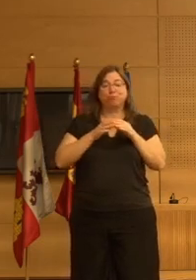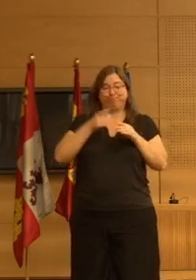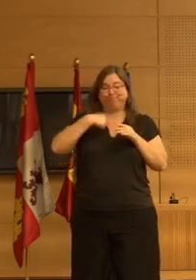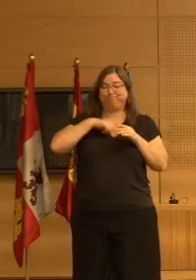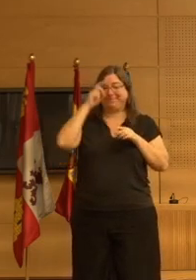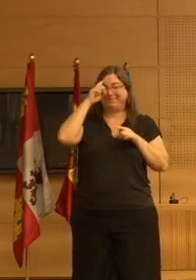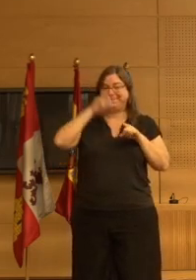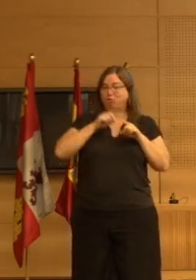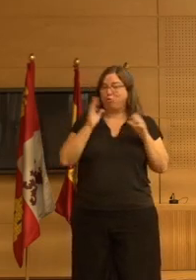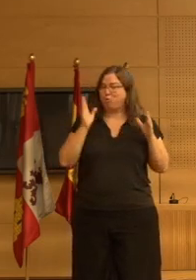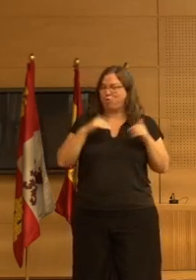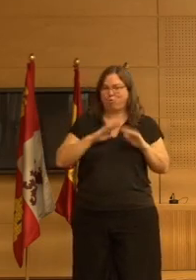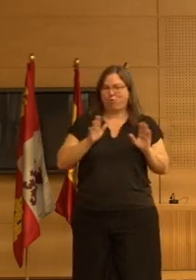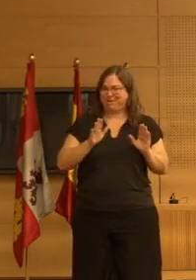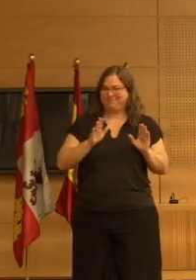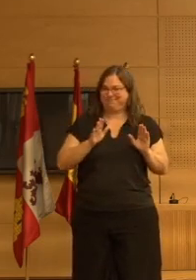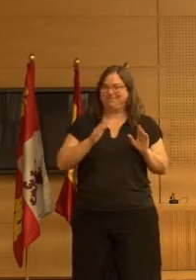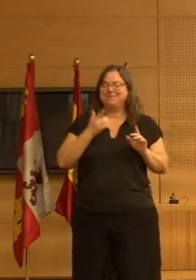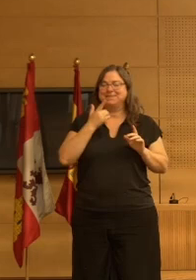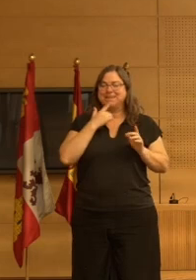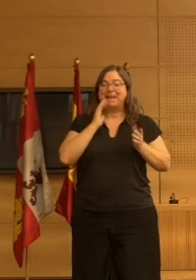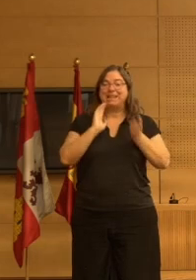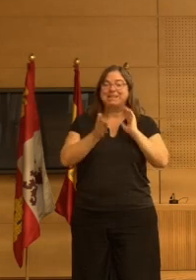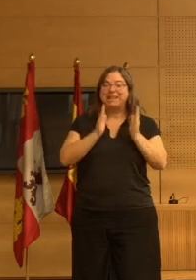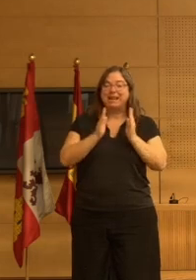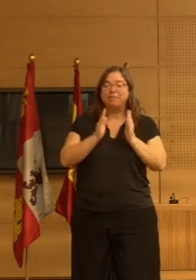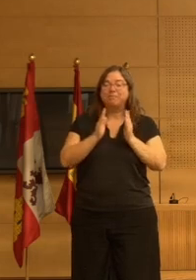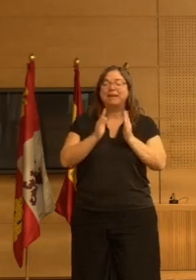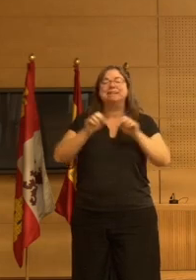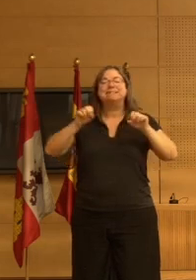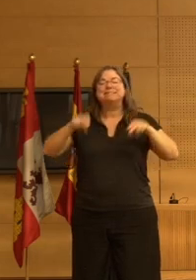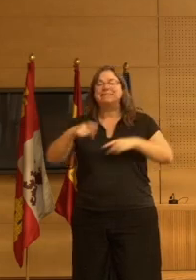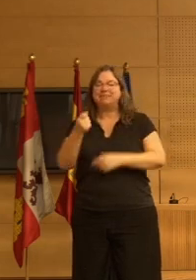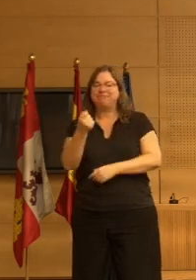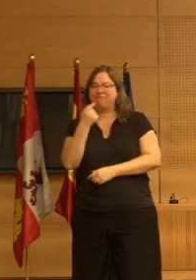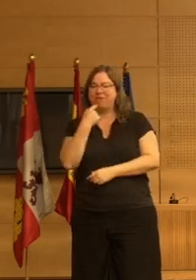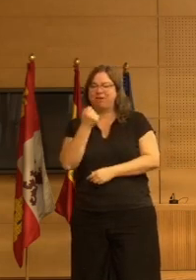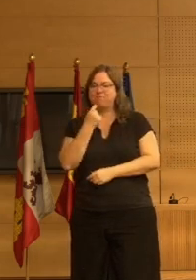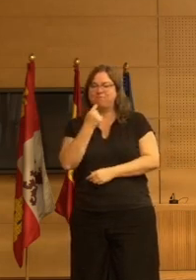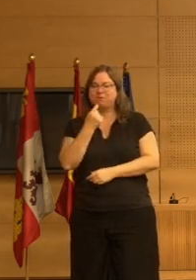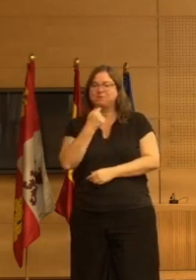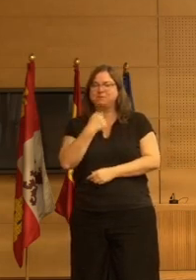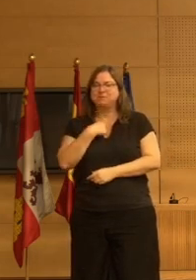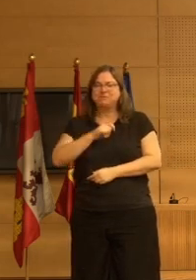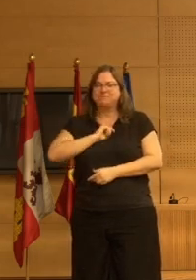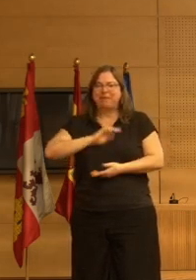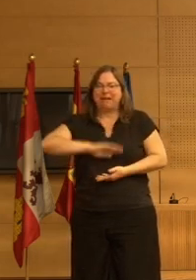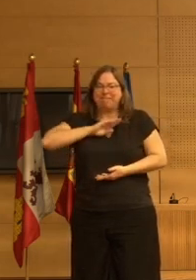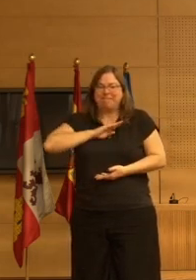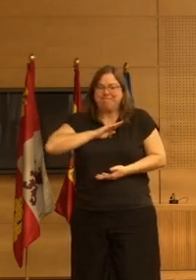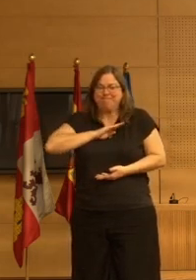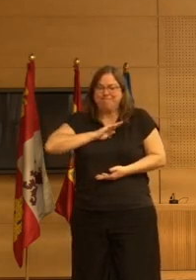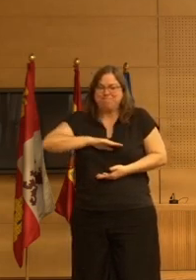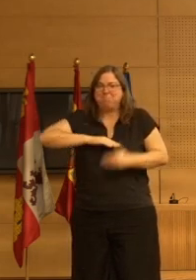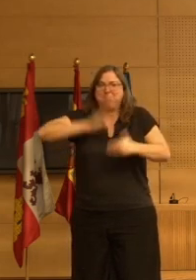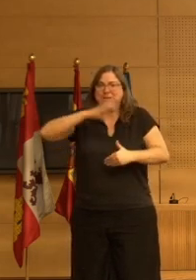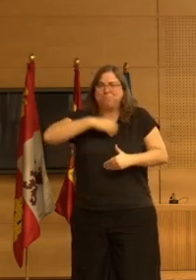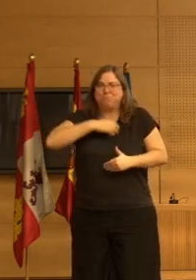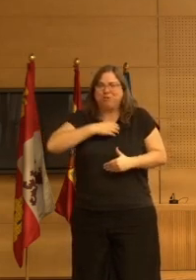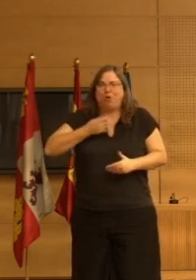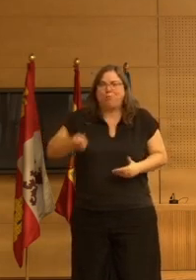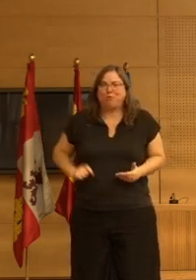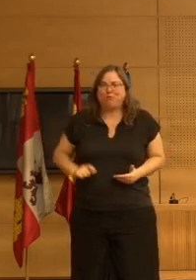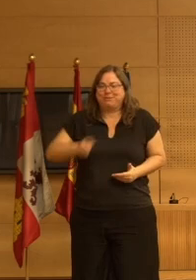entonces aplicar todo este tipo de terapias no farmacológicas supera nuestras competencias profesionales